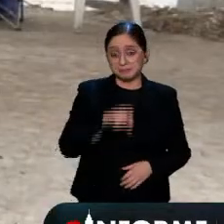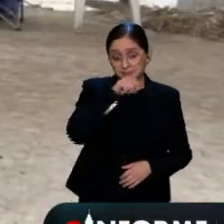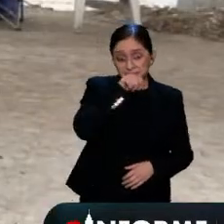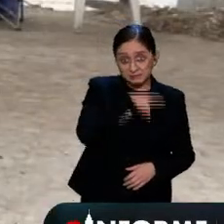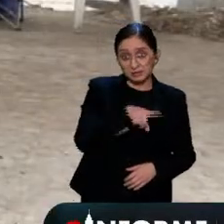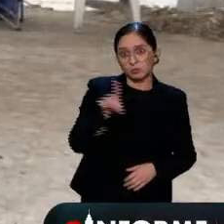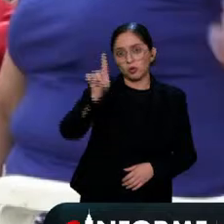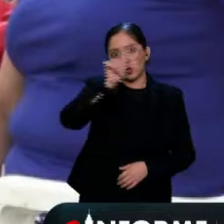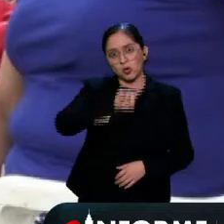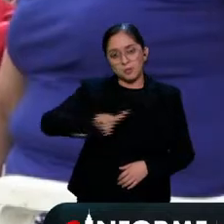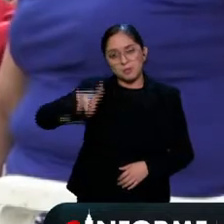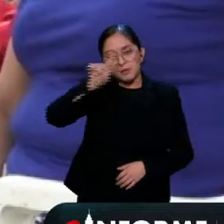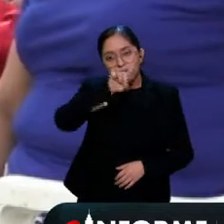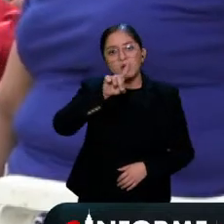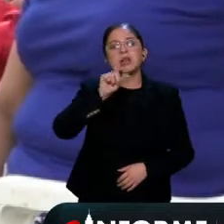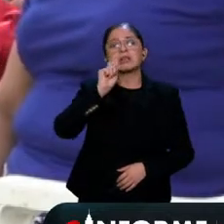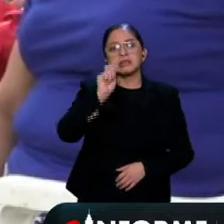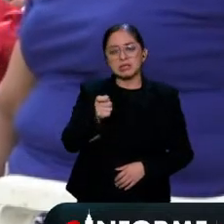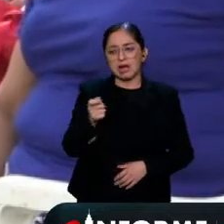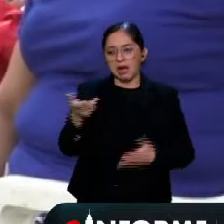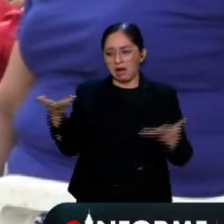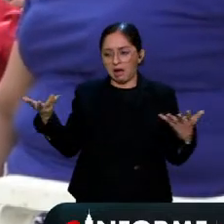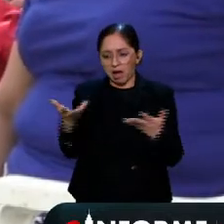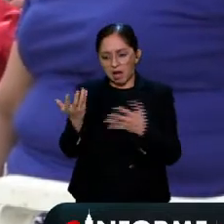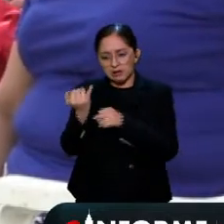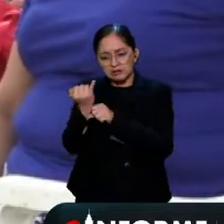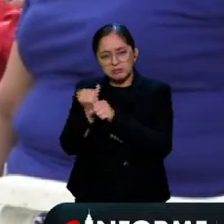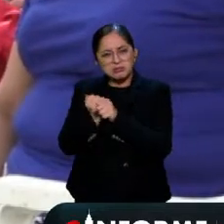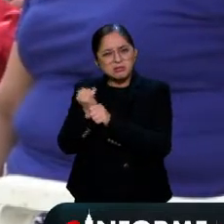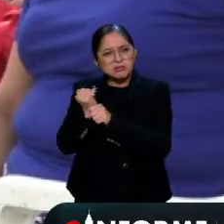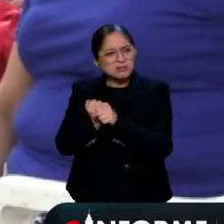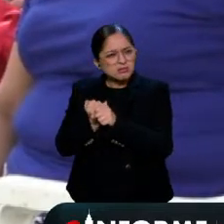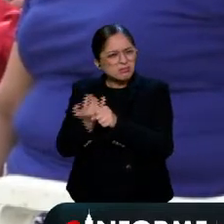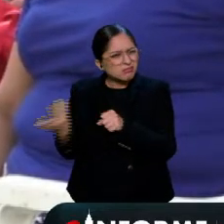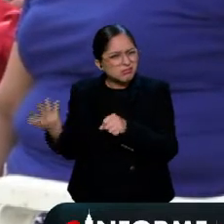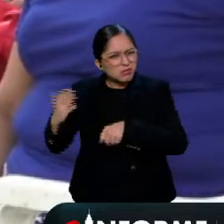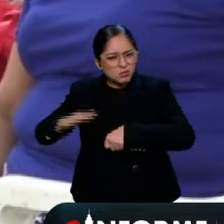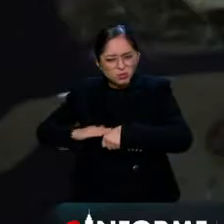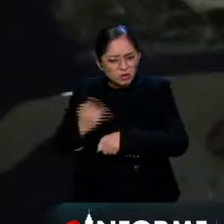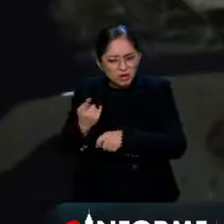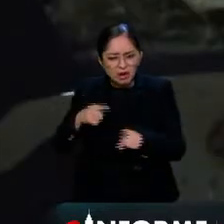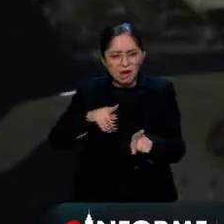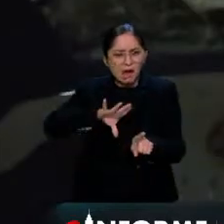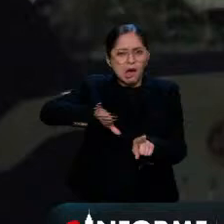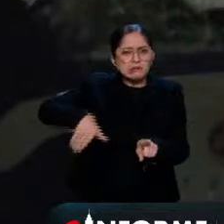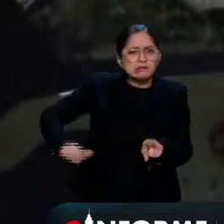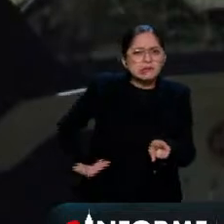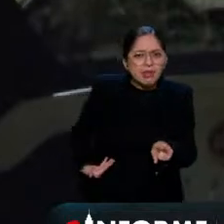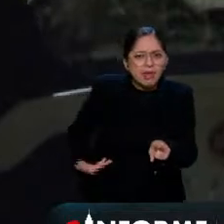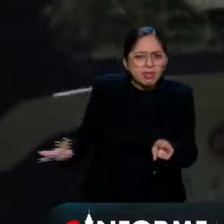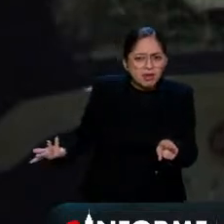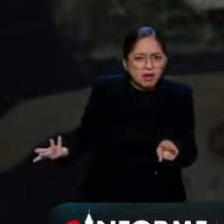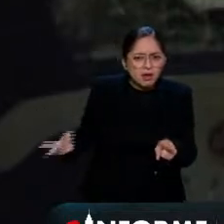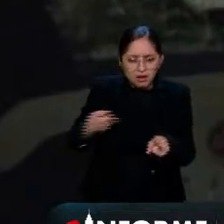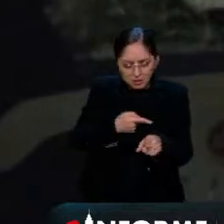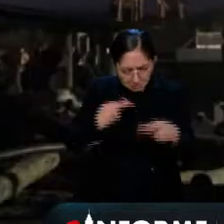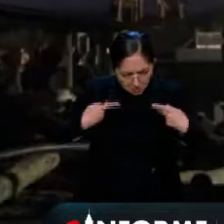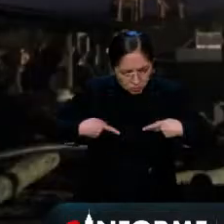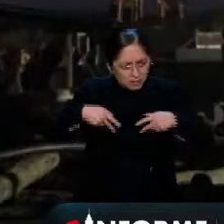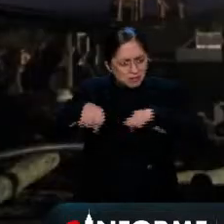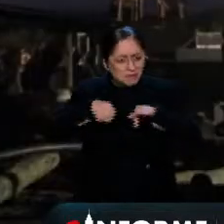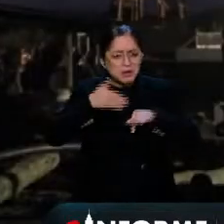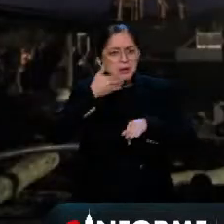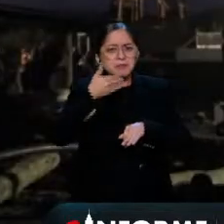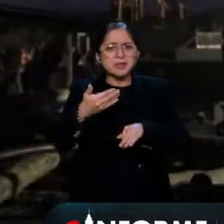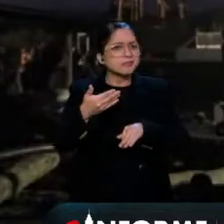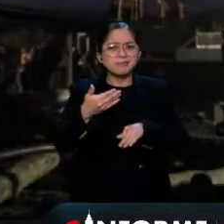informó sobre la apertura de una carpeta de investigación para establecer las razones y responsabilidades detrás del incidente de la mina Pinavete en operación desde